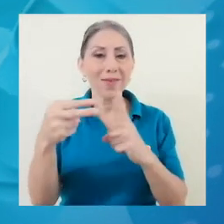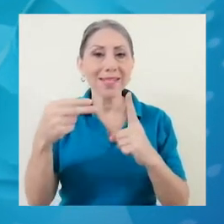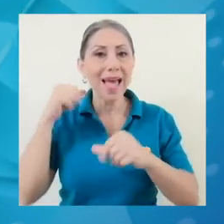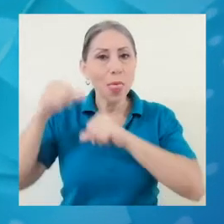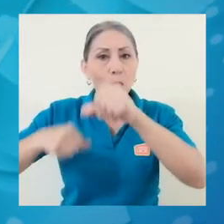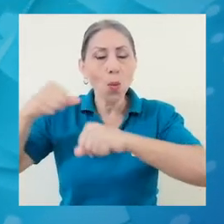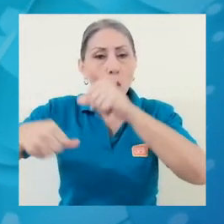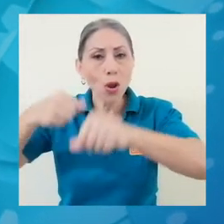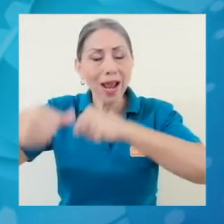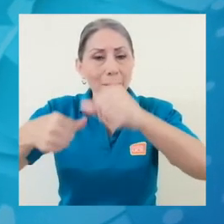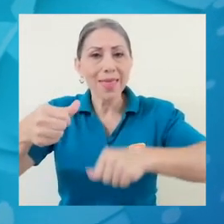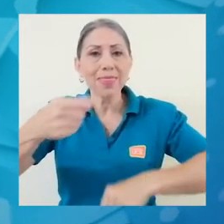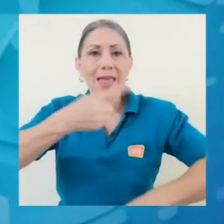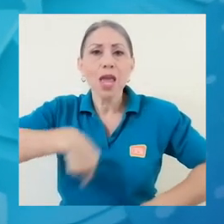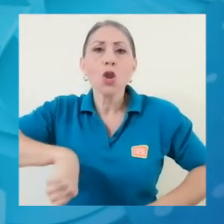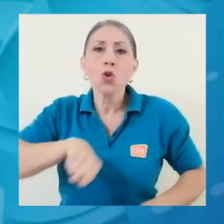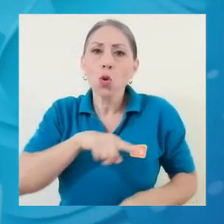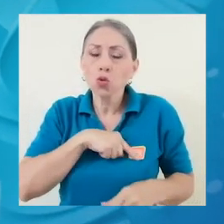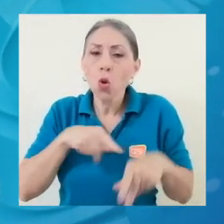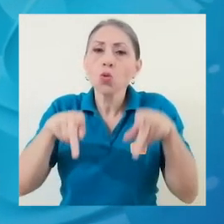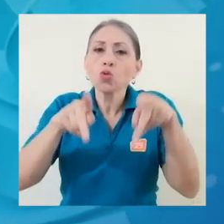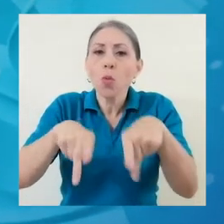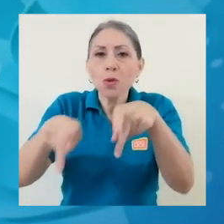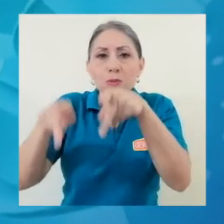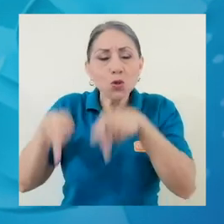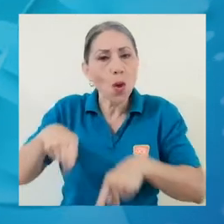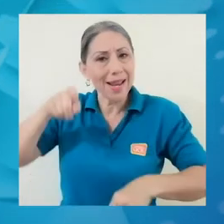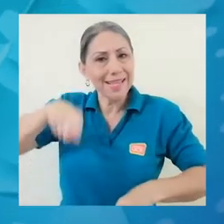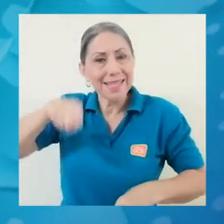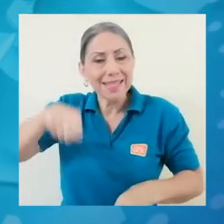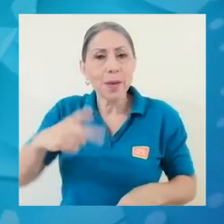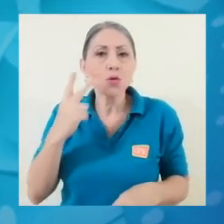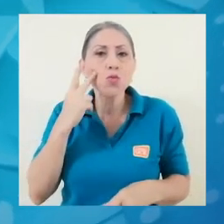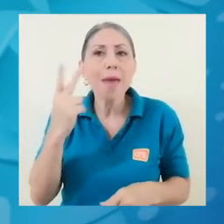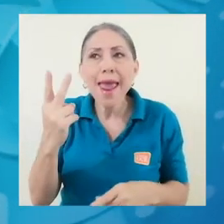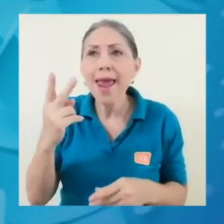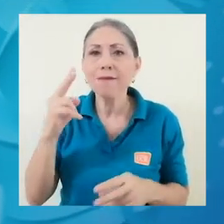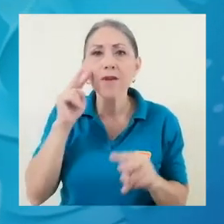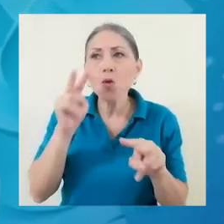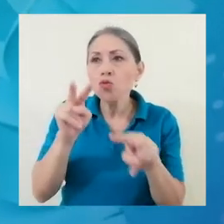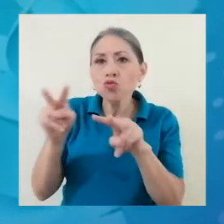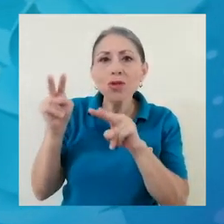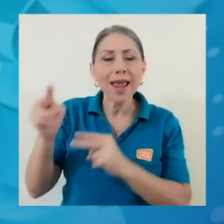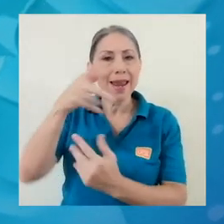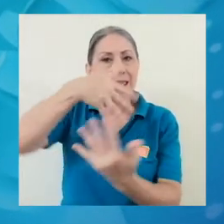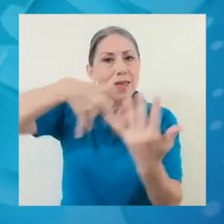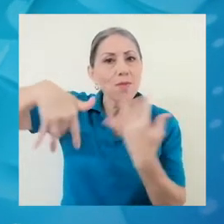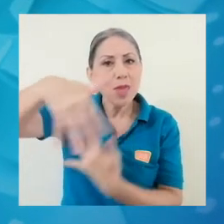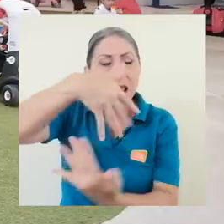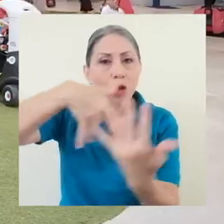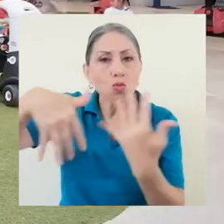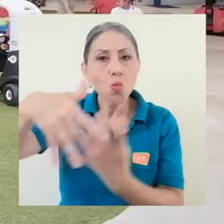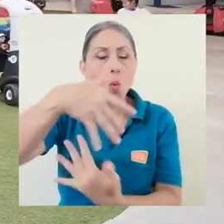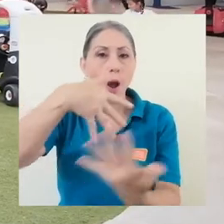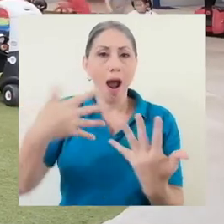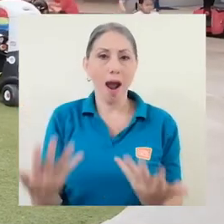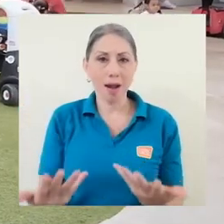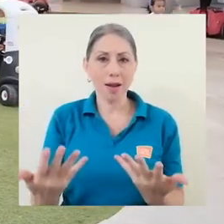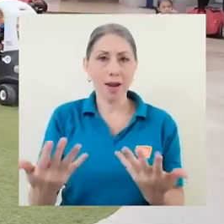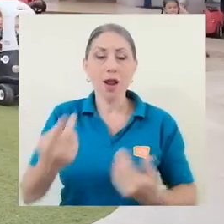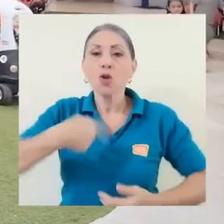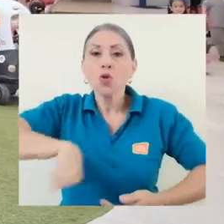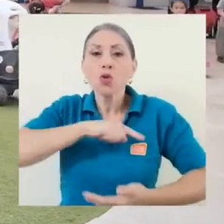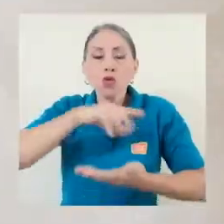realmente somos seres que ocupamos ver, reconocer, interactuar como una especie que somos, como especie humana, entonces